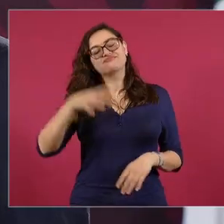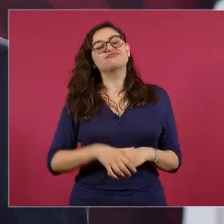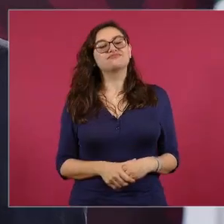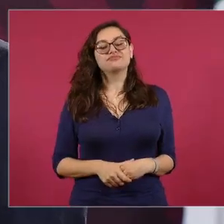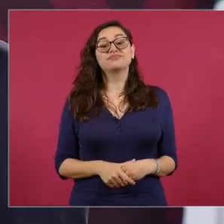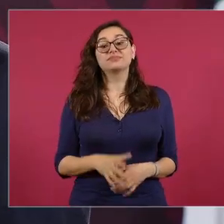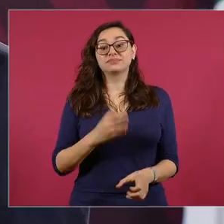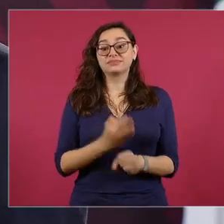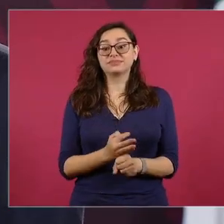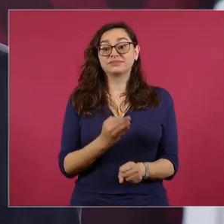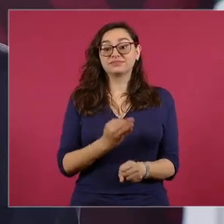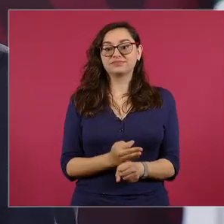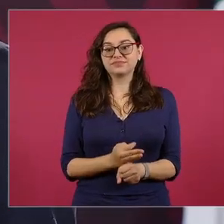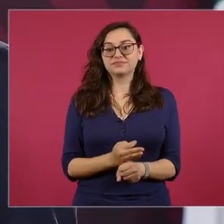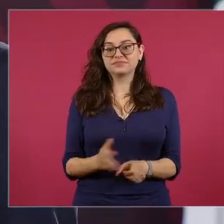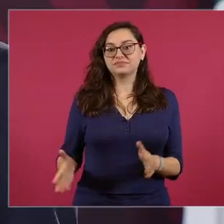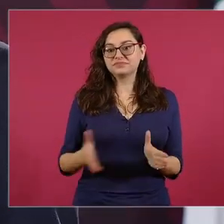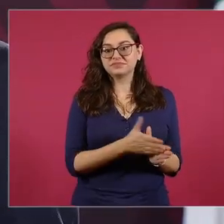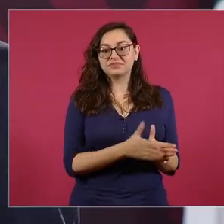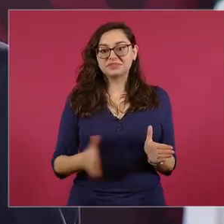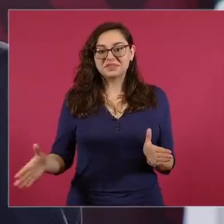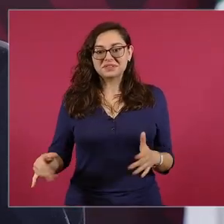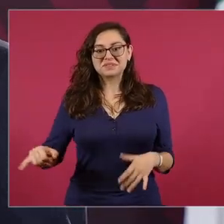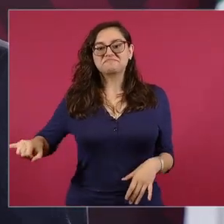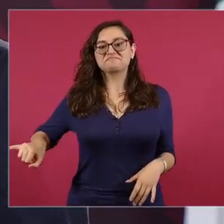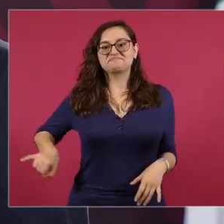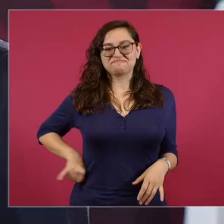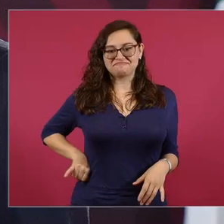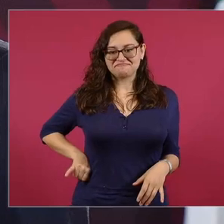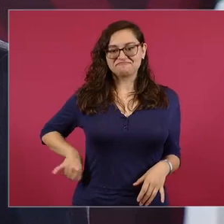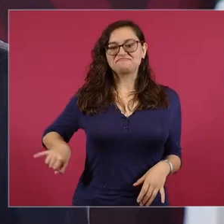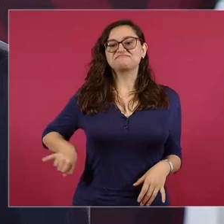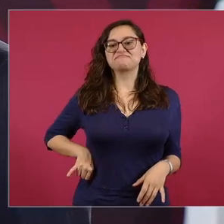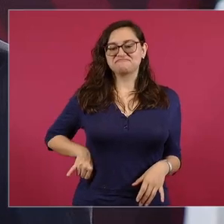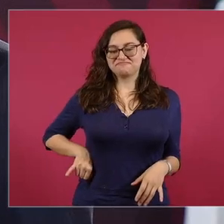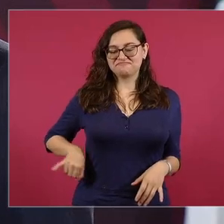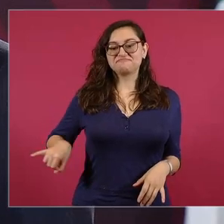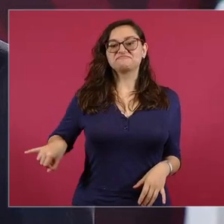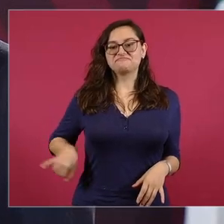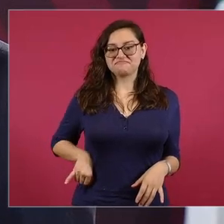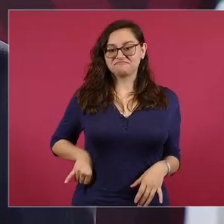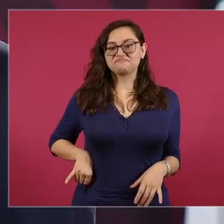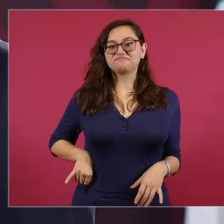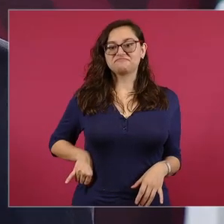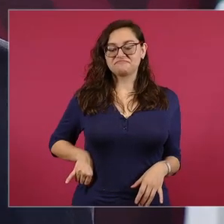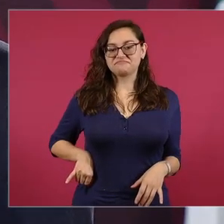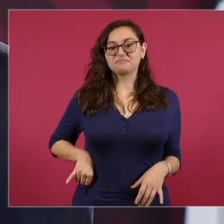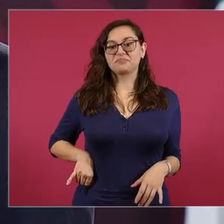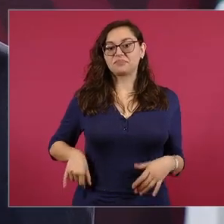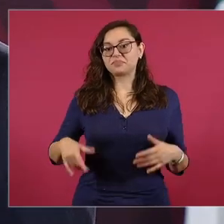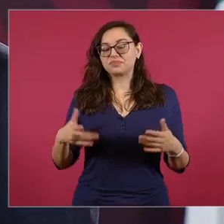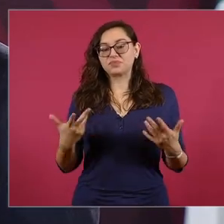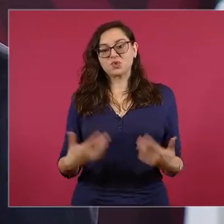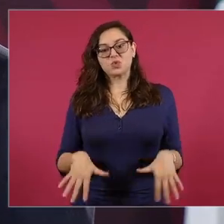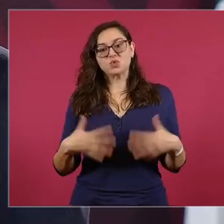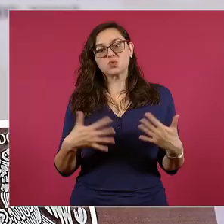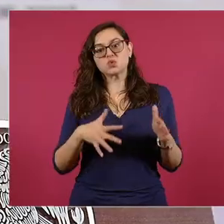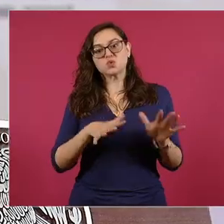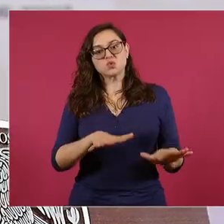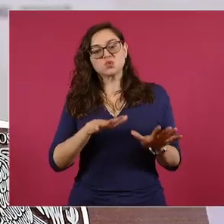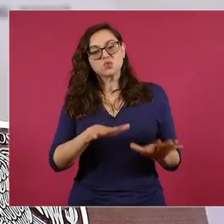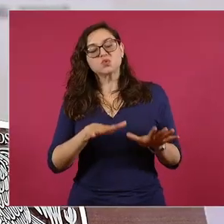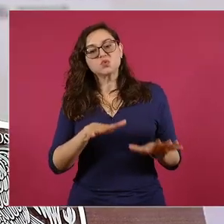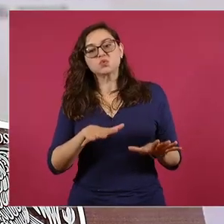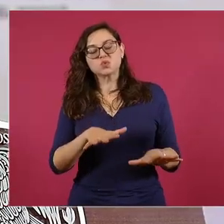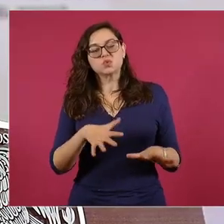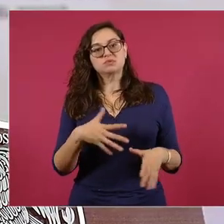tiempos interesantes, momentos estelares, diría el gran